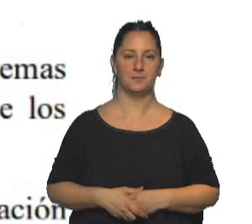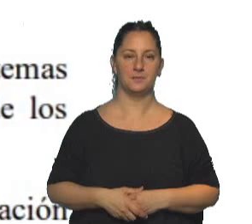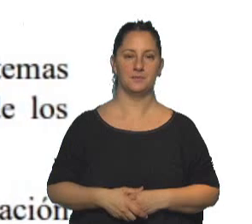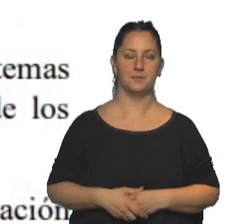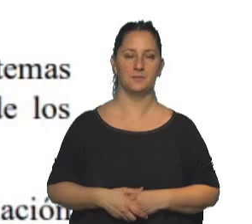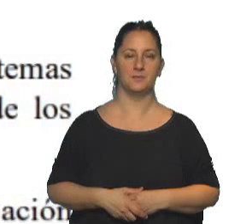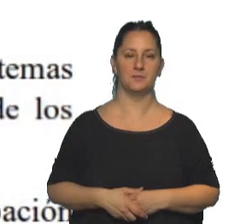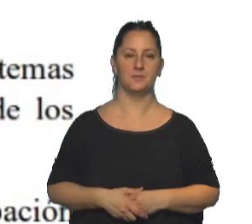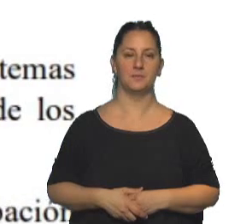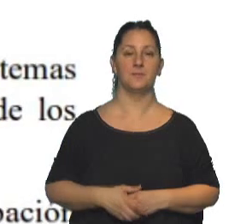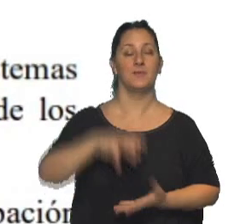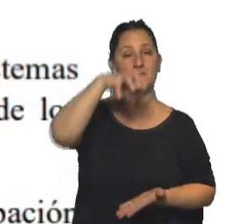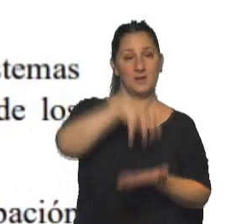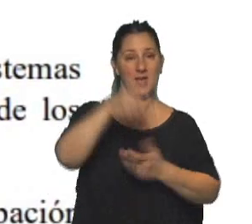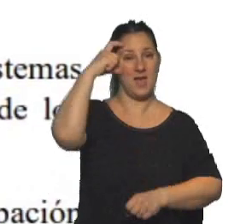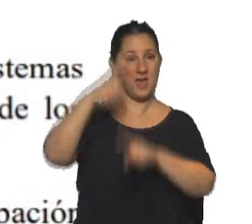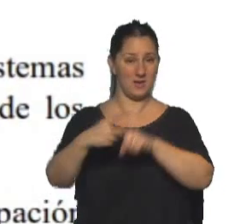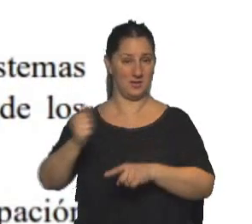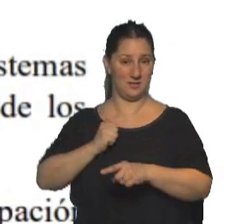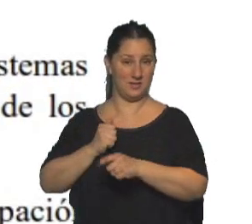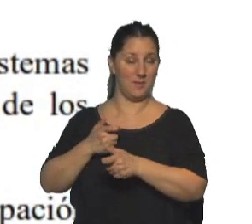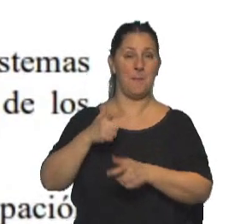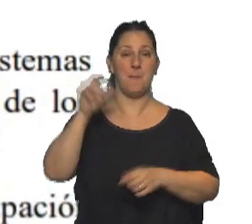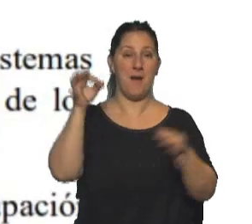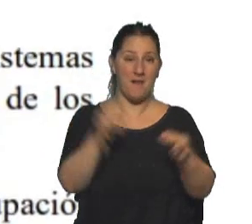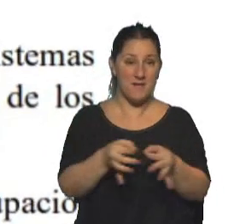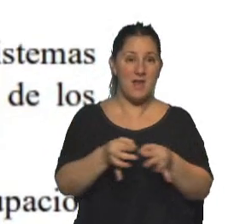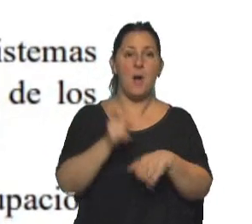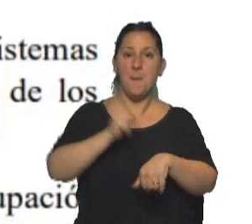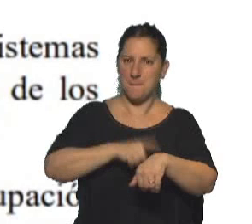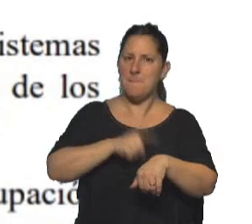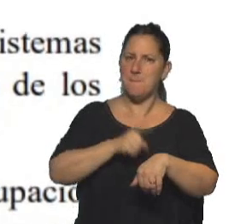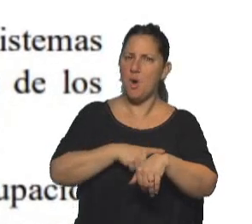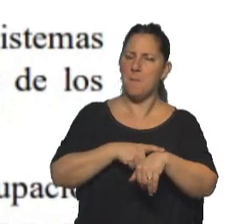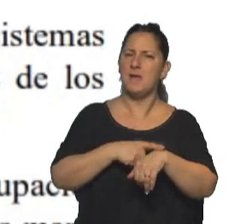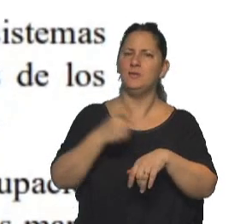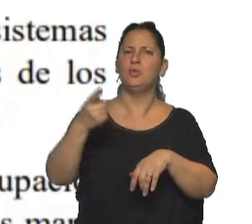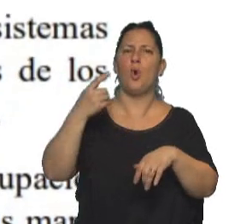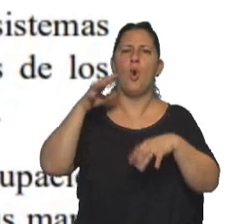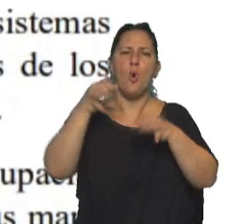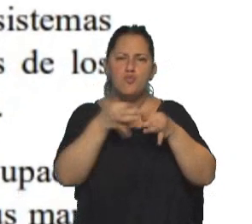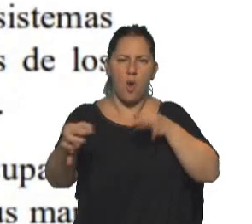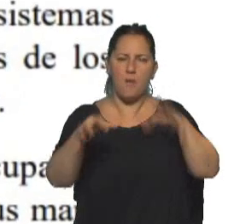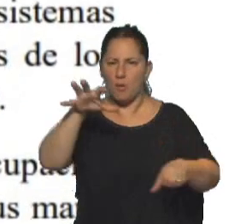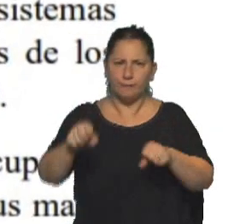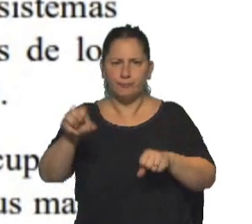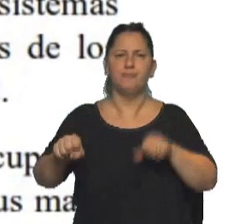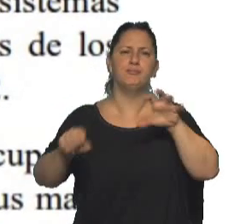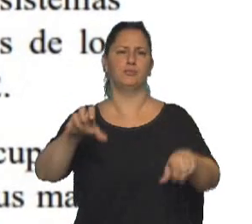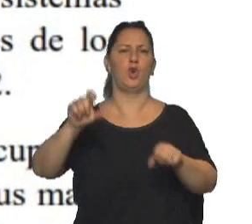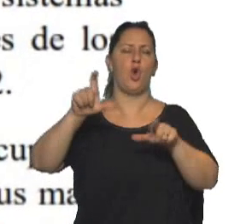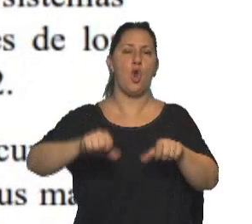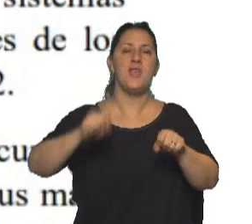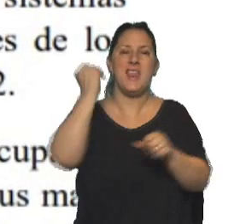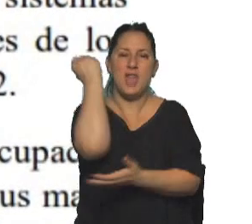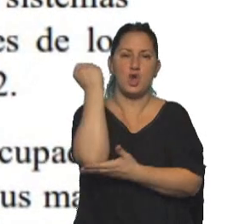El Centro de Excombatientes de Malvinas recordó que la reina encarnó el sufrimiento de los pueblos ojuzgados bajo el dominio colonial y